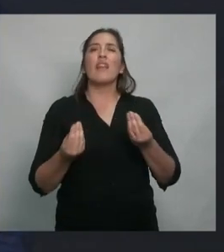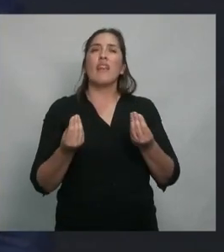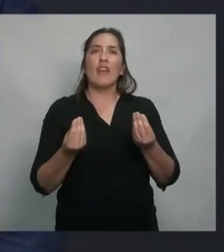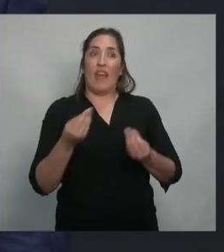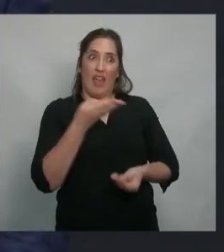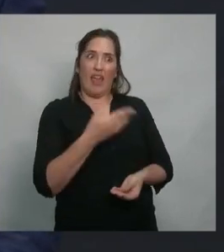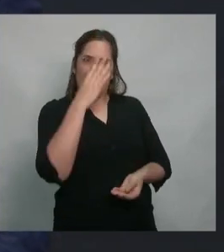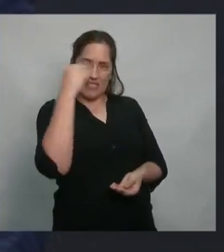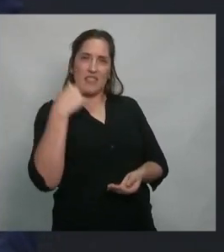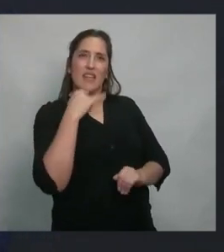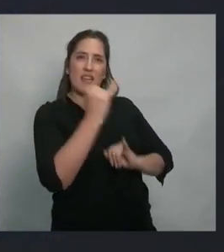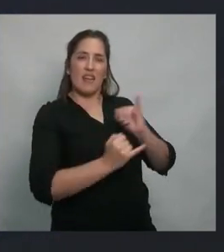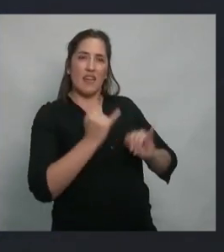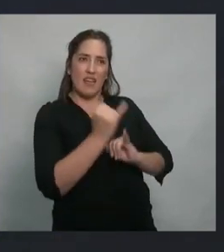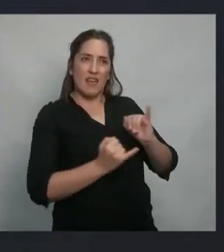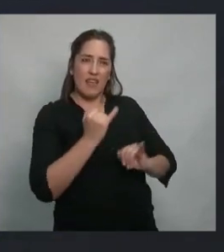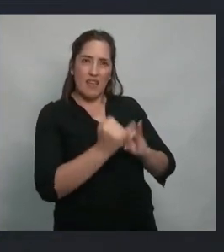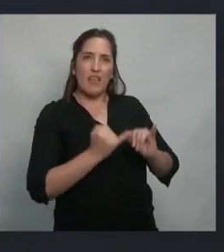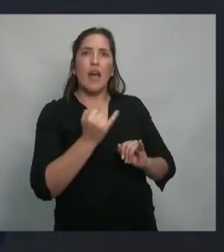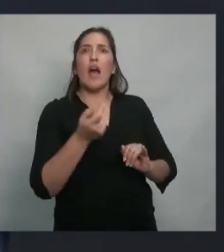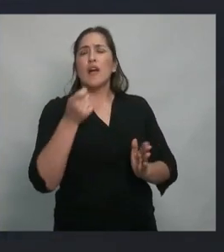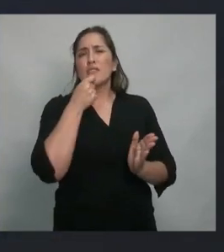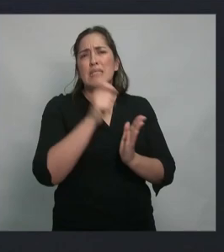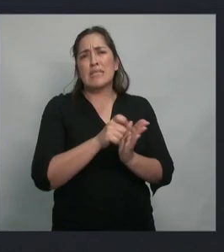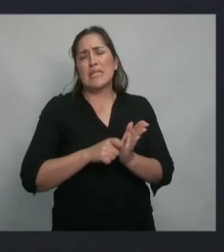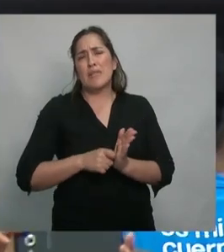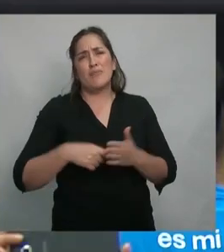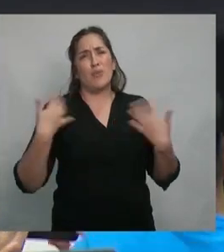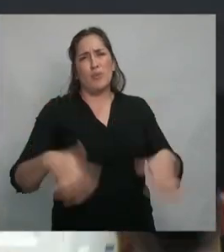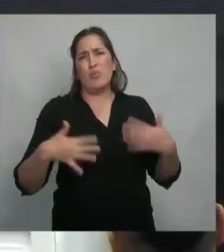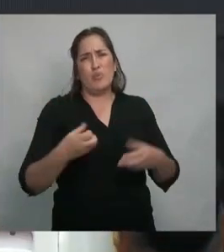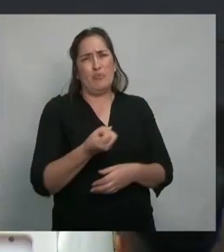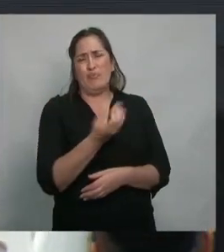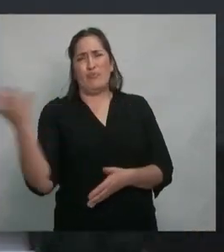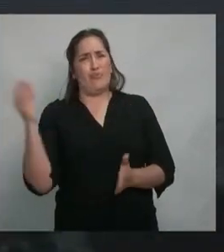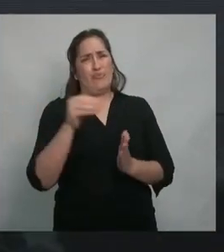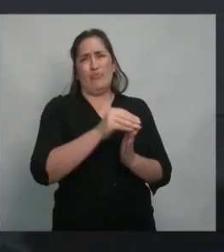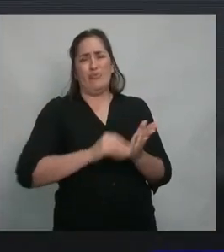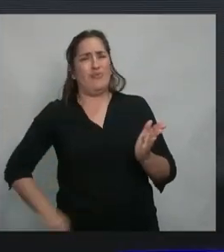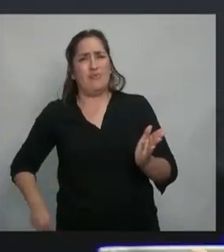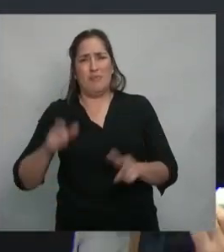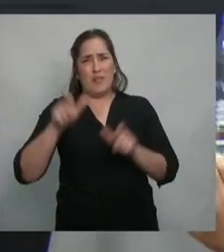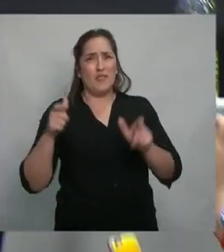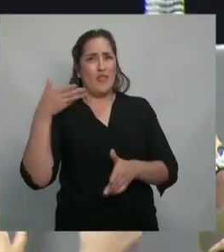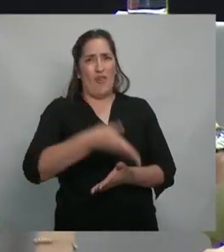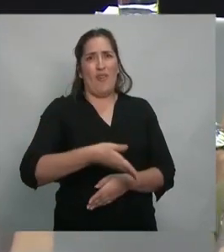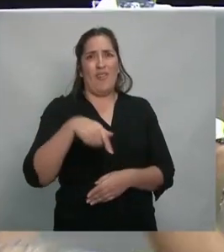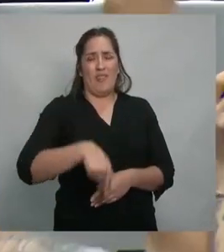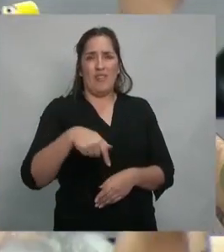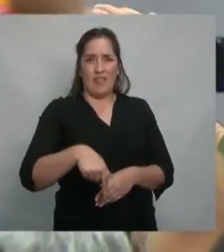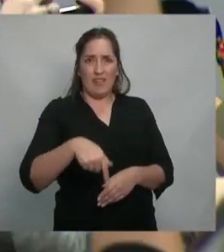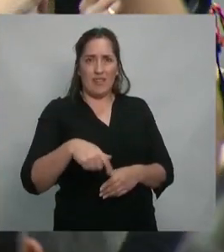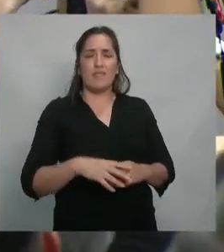más de 50 mil inscriptos que tenemos, al